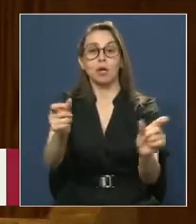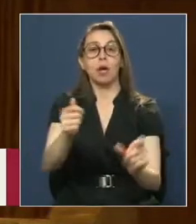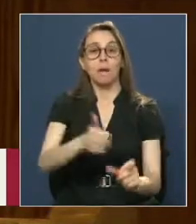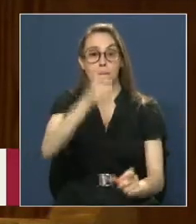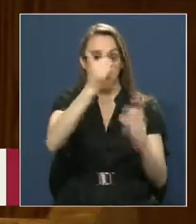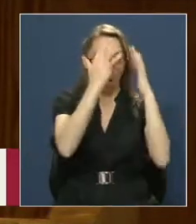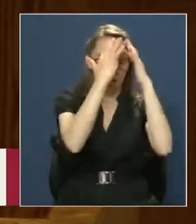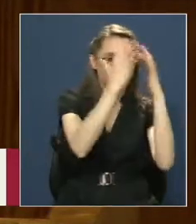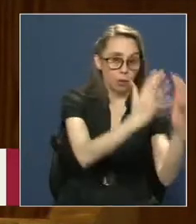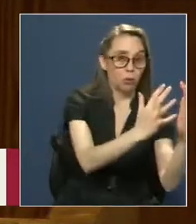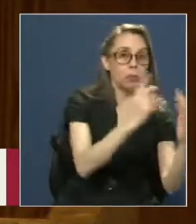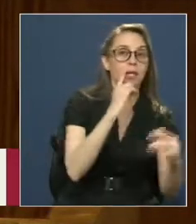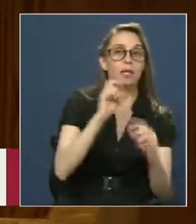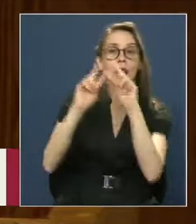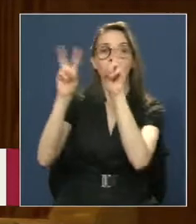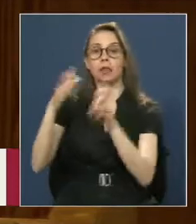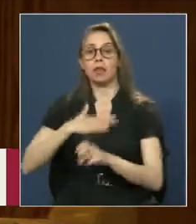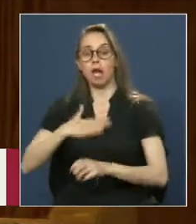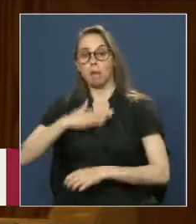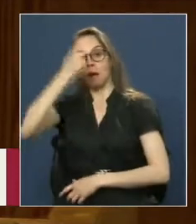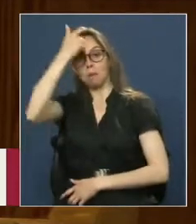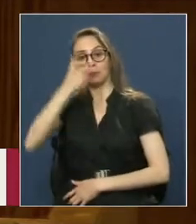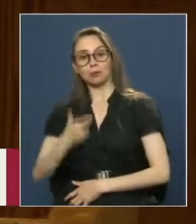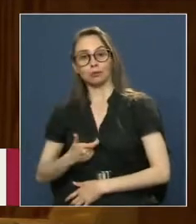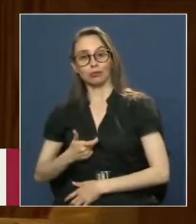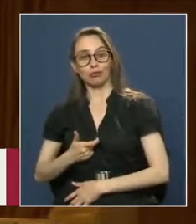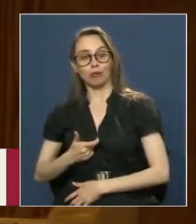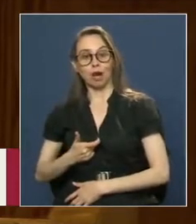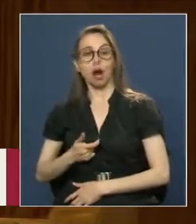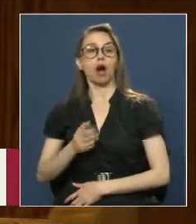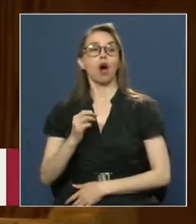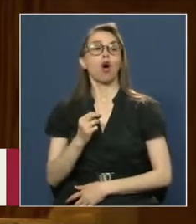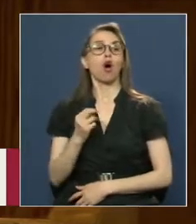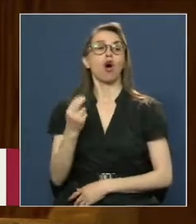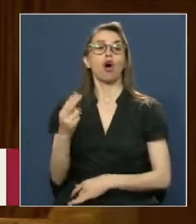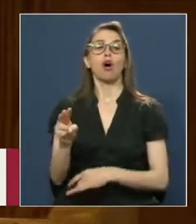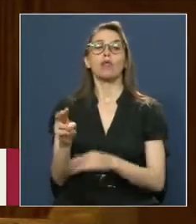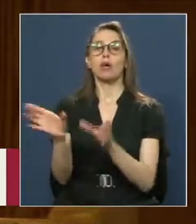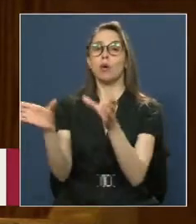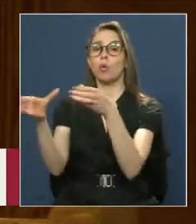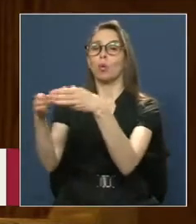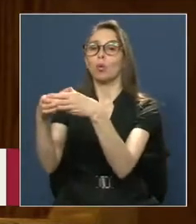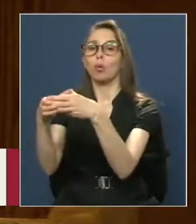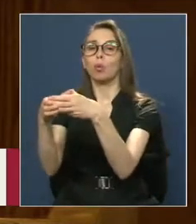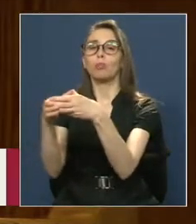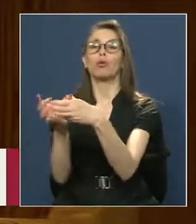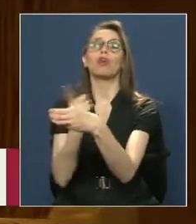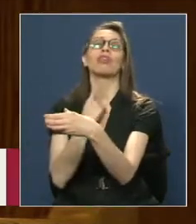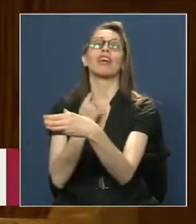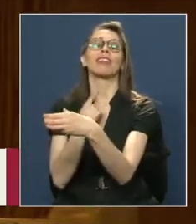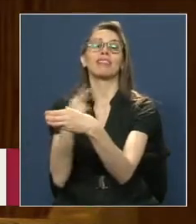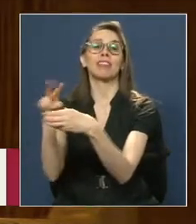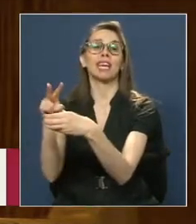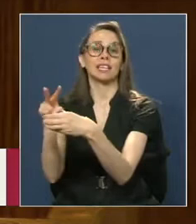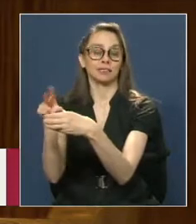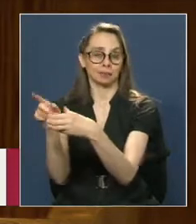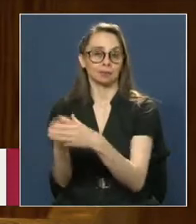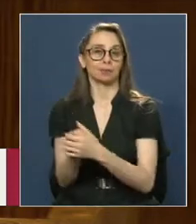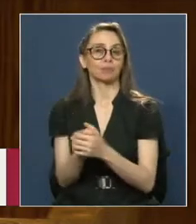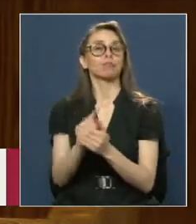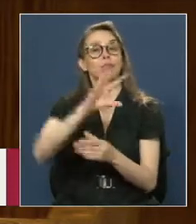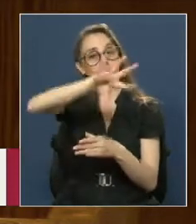personales O de grupos de interés Eso incluye